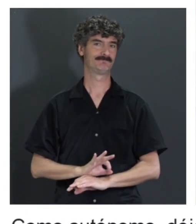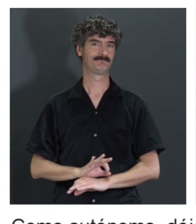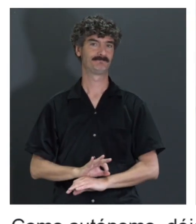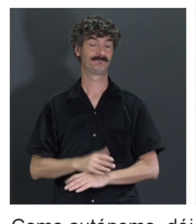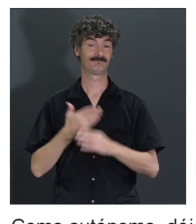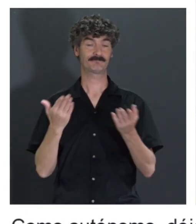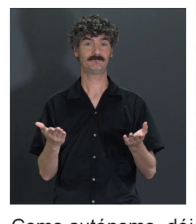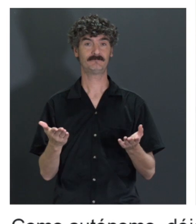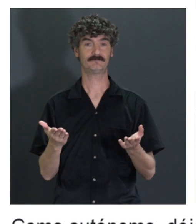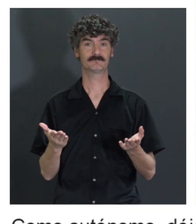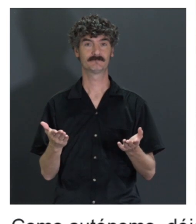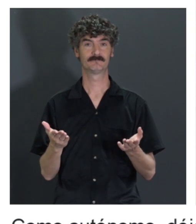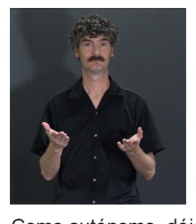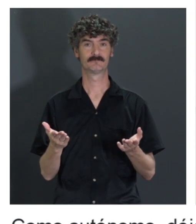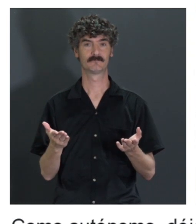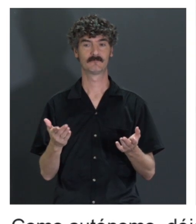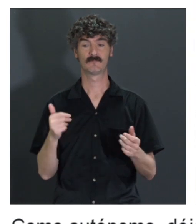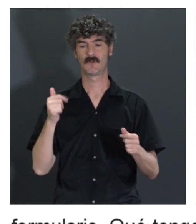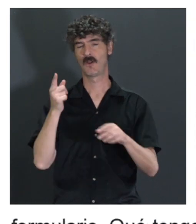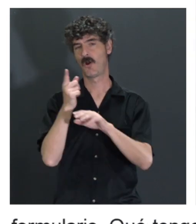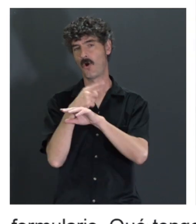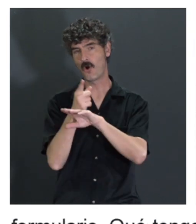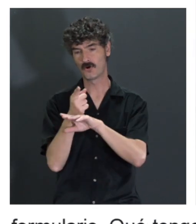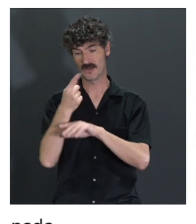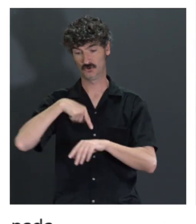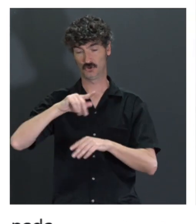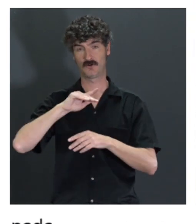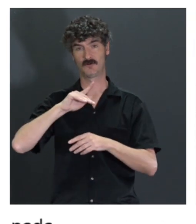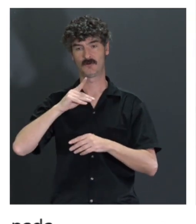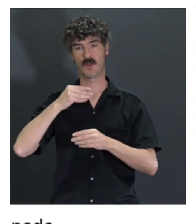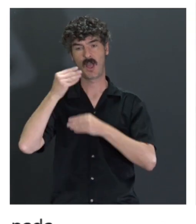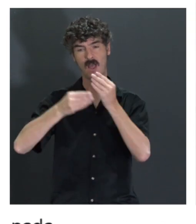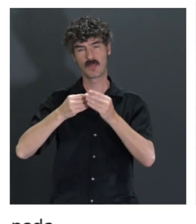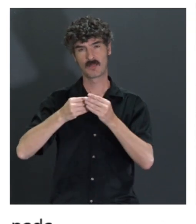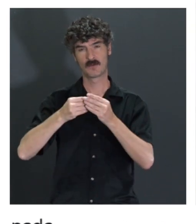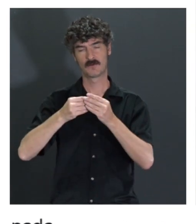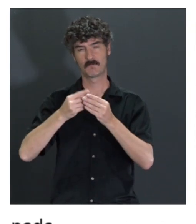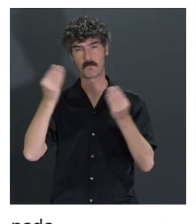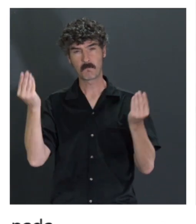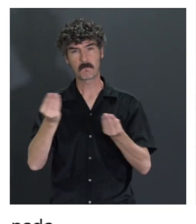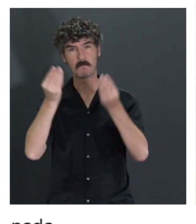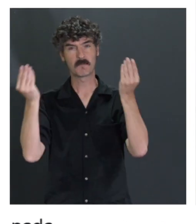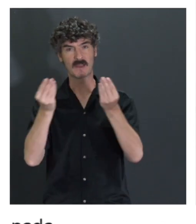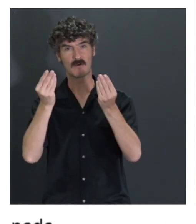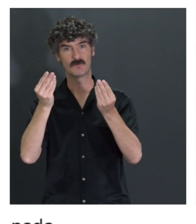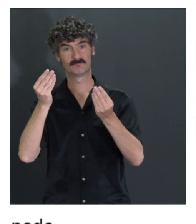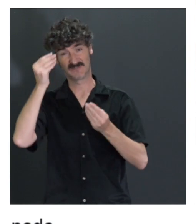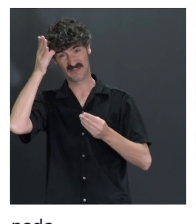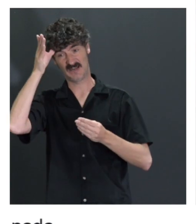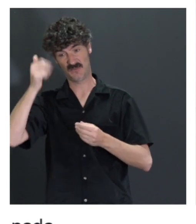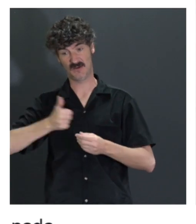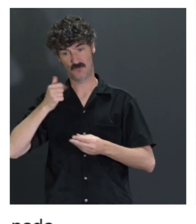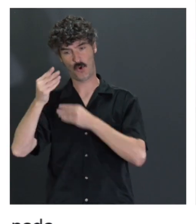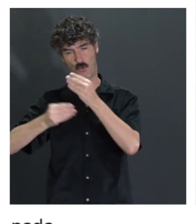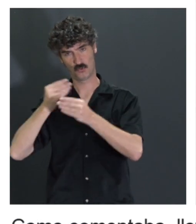que, como comentaba, lleva muchísimas horas. Y somos capaces de hacer muy eficiente eso, utilizando la tecnología artificial, plan, oye,